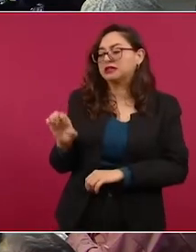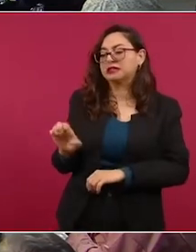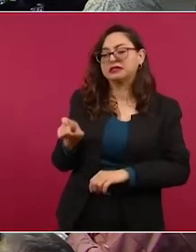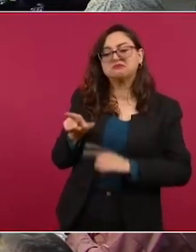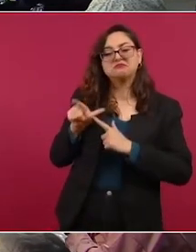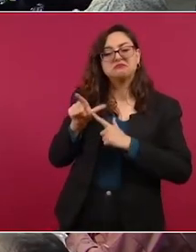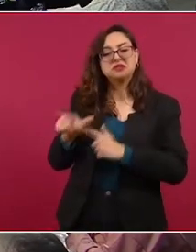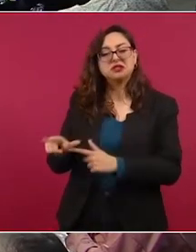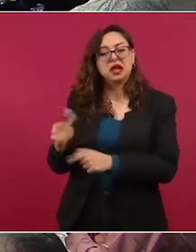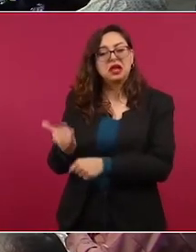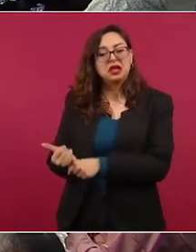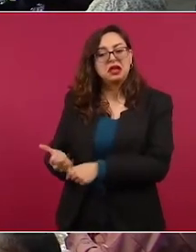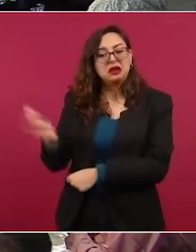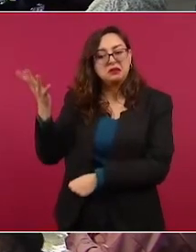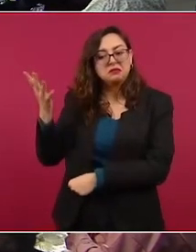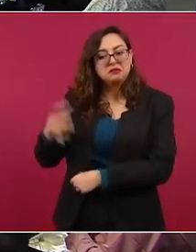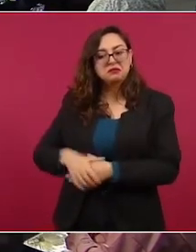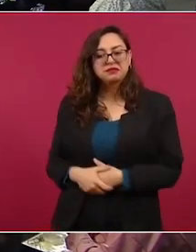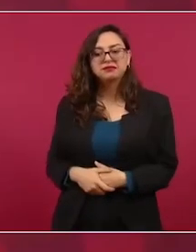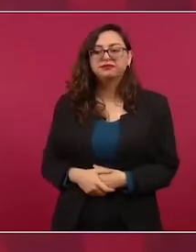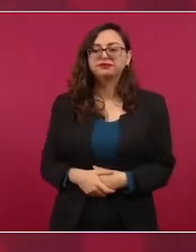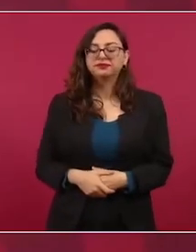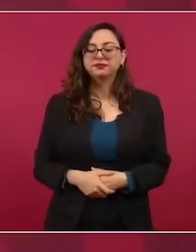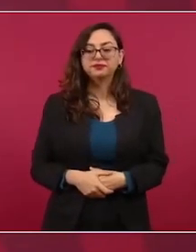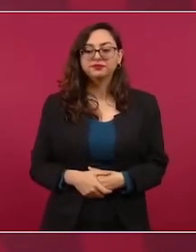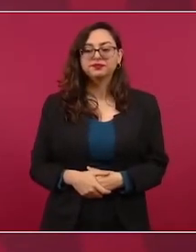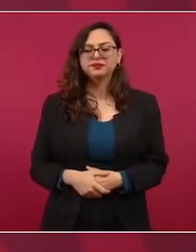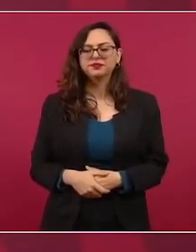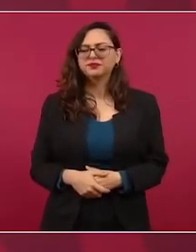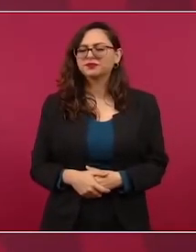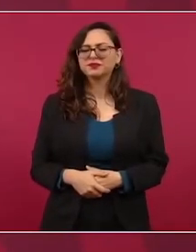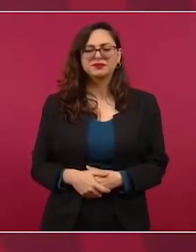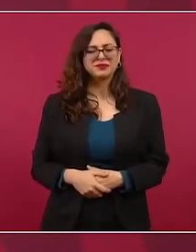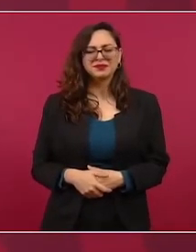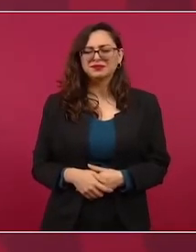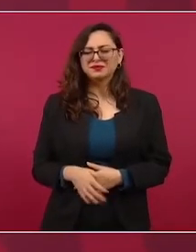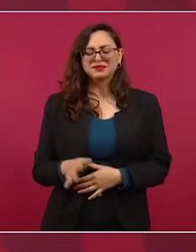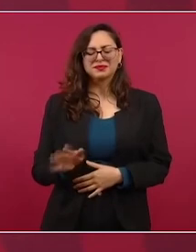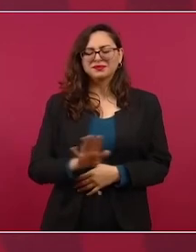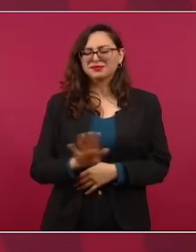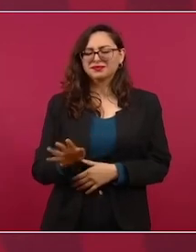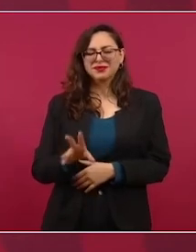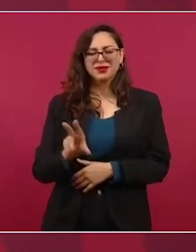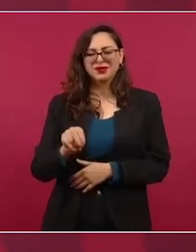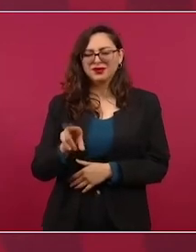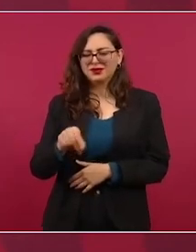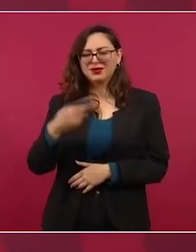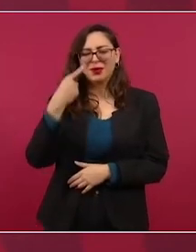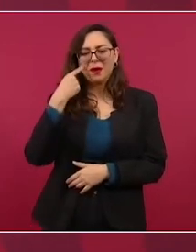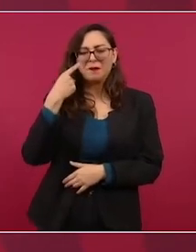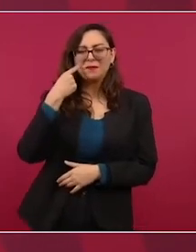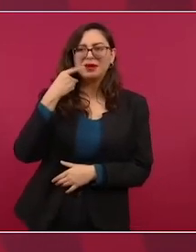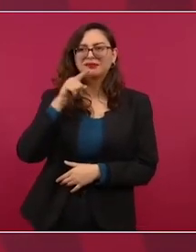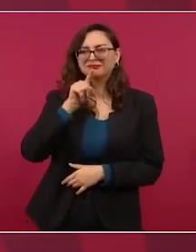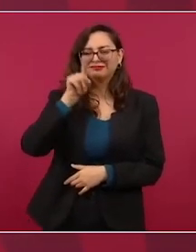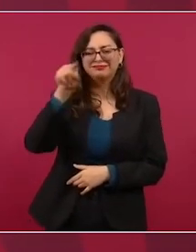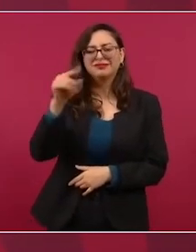Ya está por resolver la Cámara, es ya